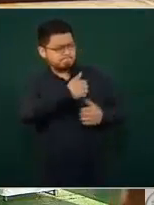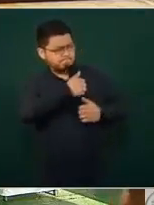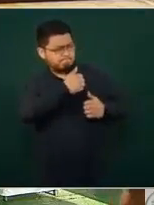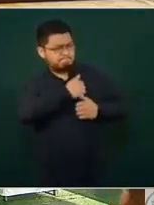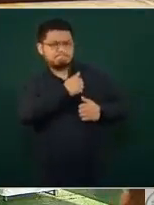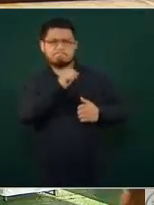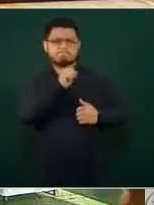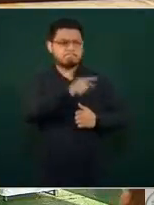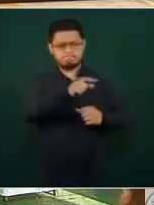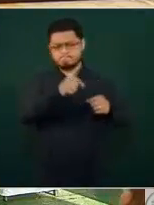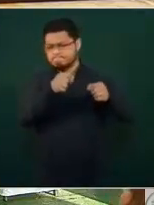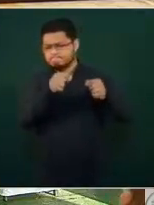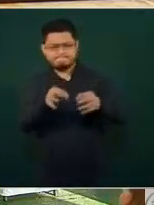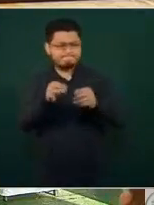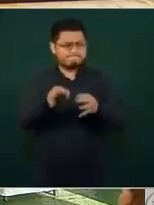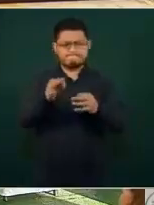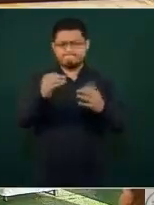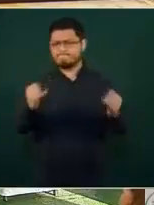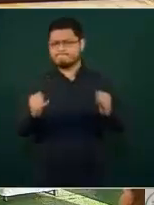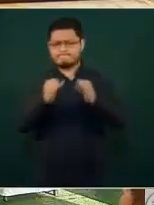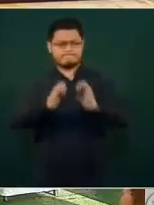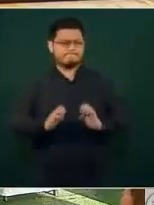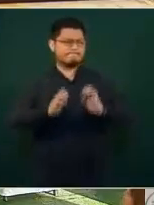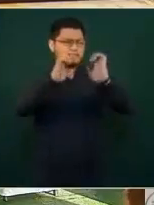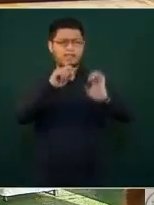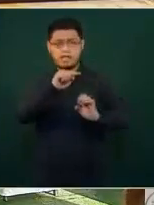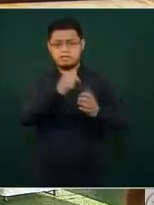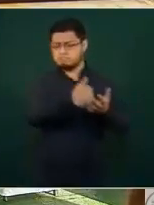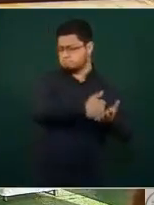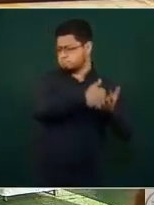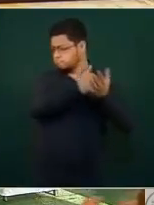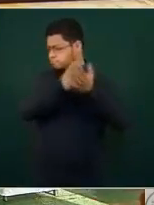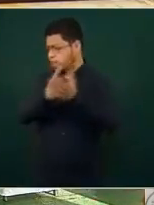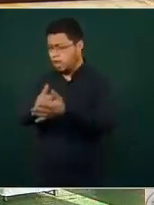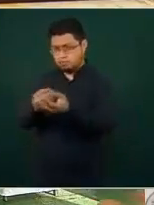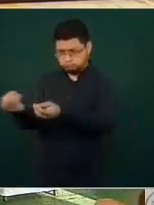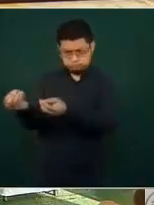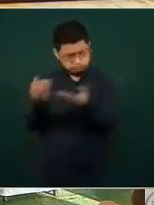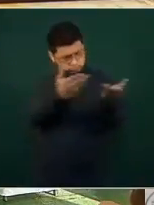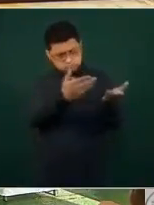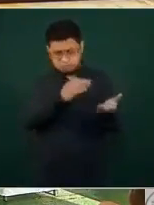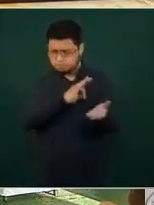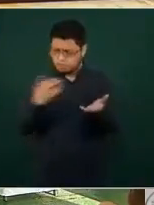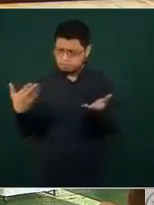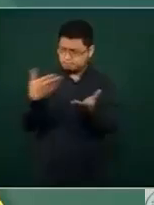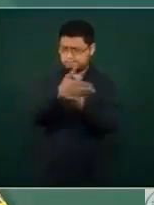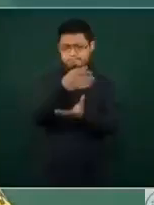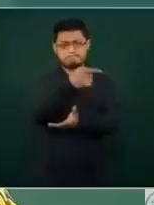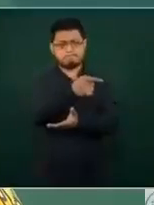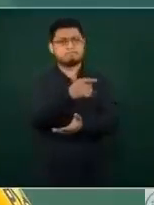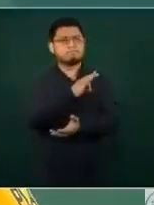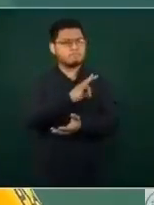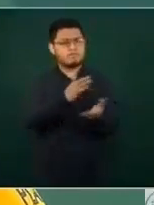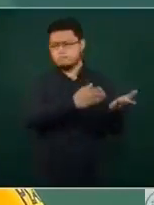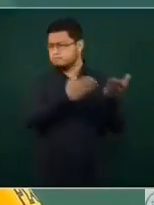unidades operativas para la atención a esta pandemia, la disponibilidad que se hizo de médicos militares y